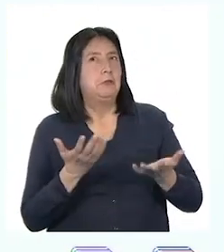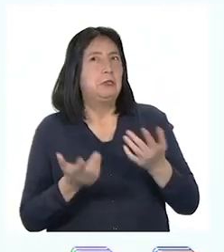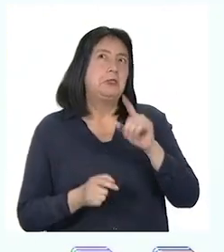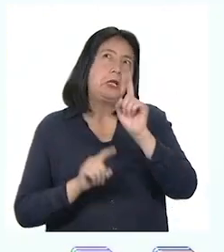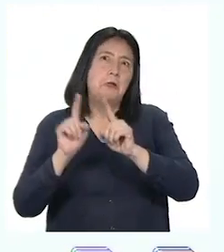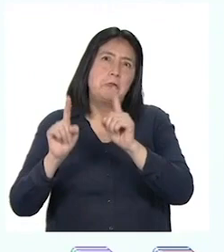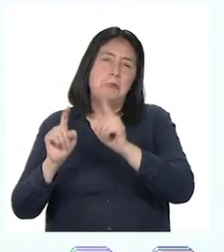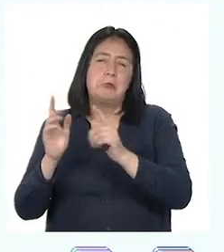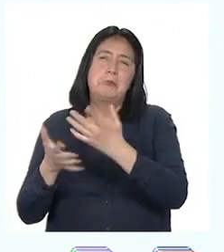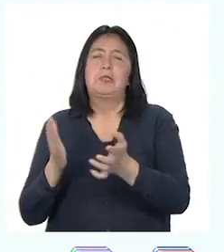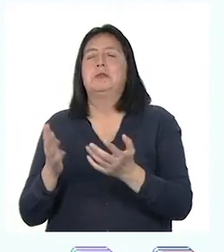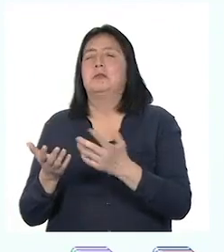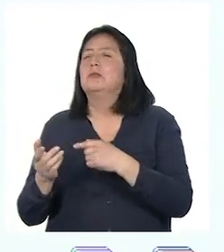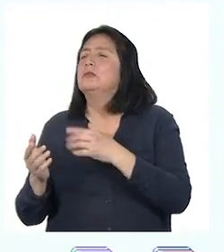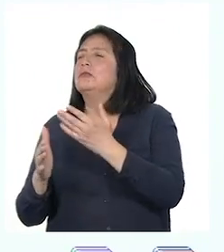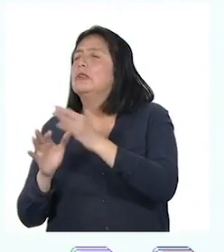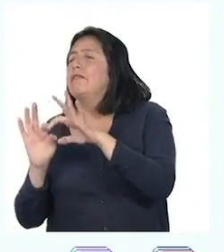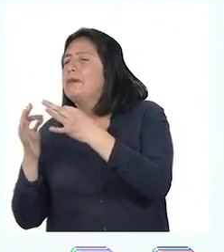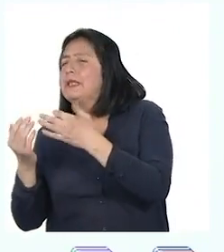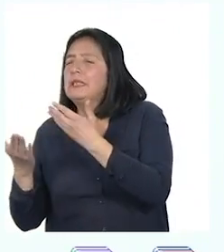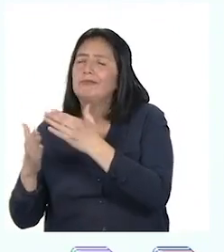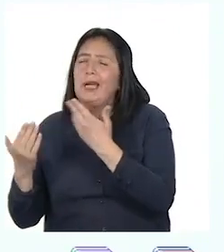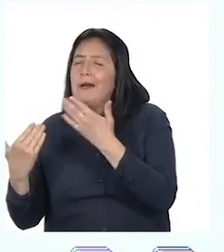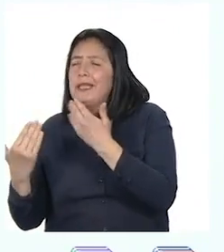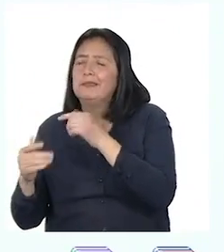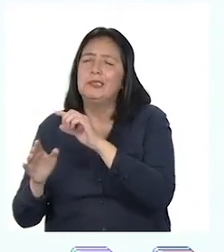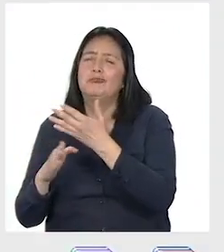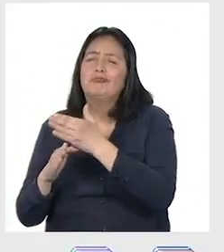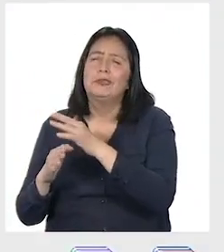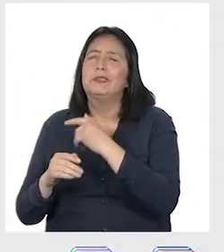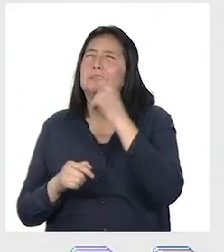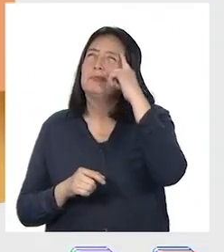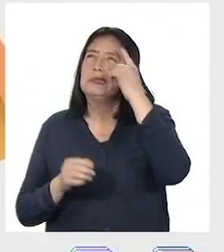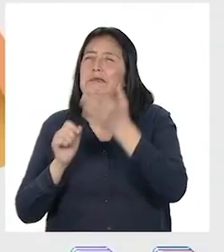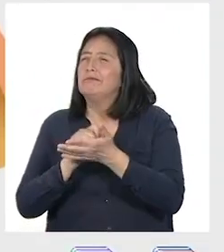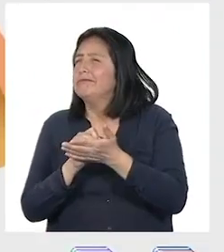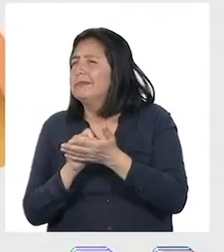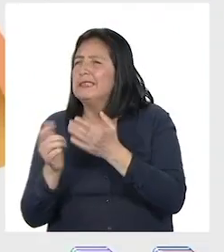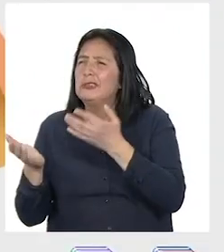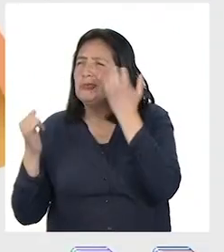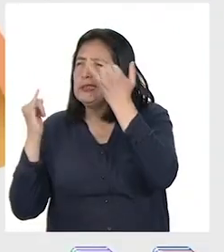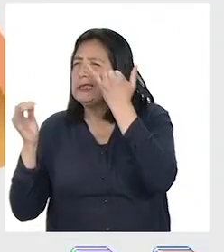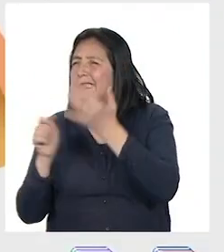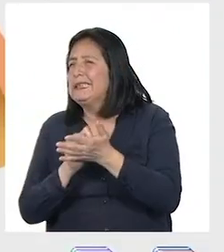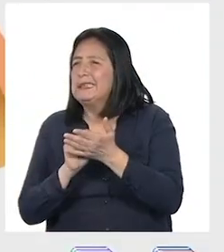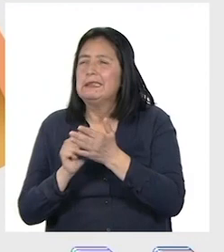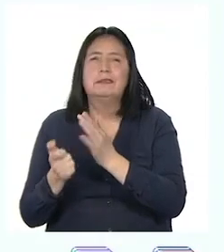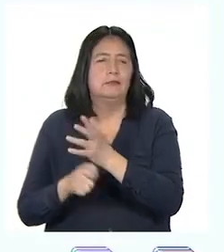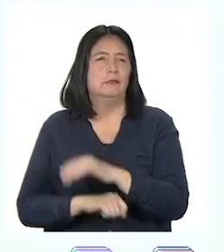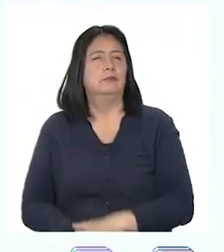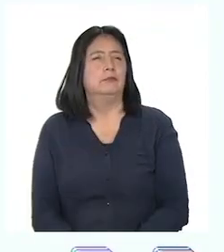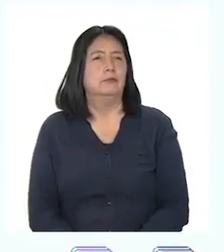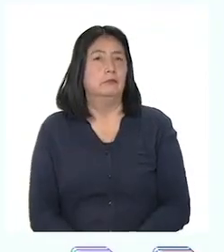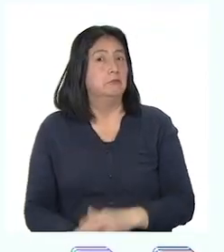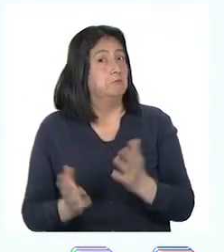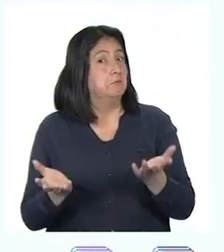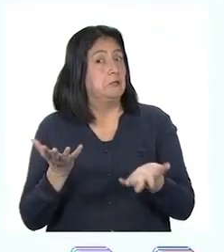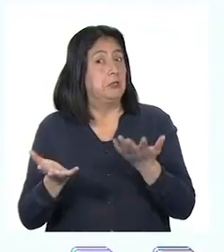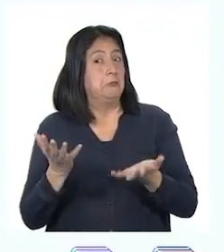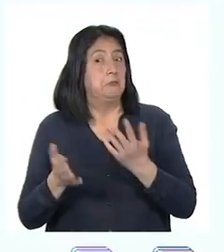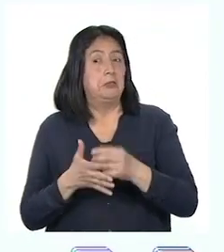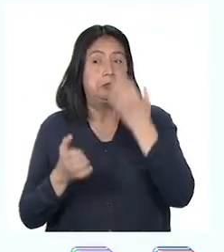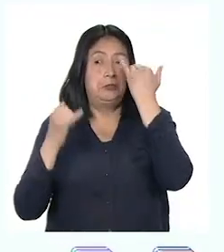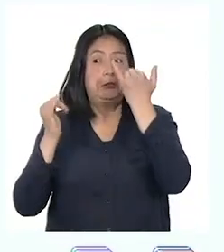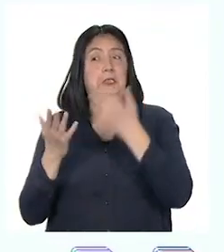algún momento, compartan con sus familiares, conversen y luego tomen apuntes de sus ideas en sus cuadernos. Pueden surgir